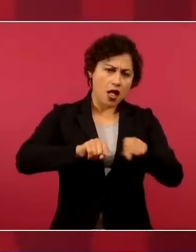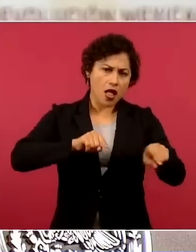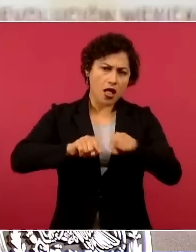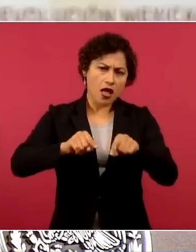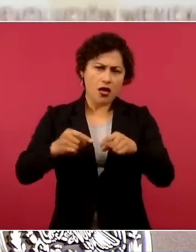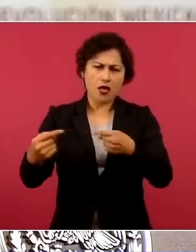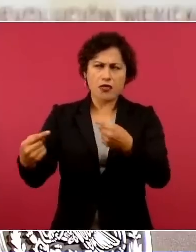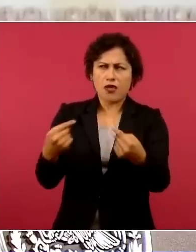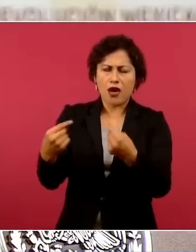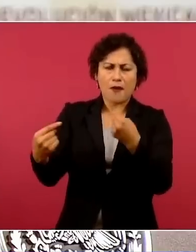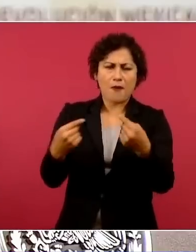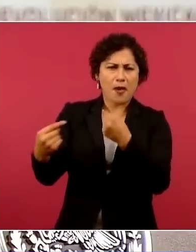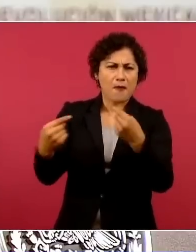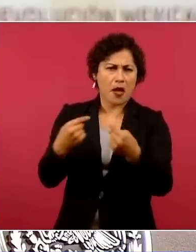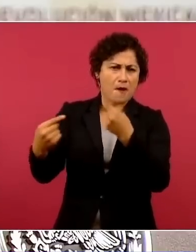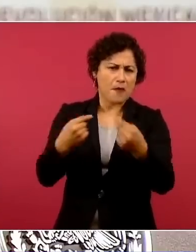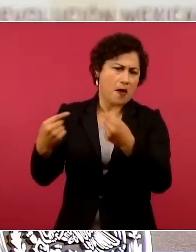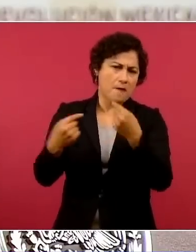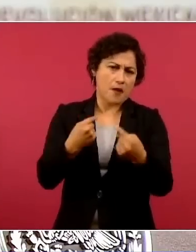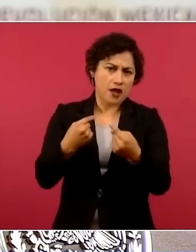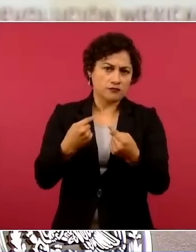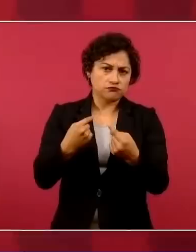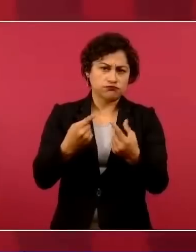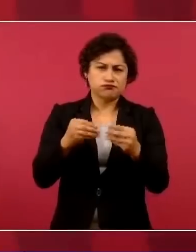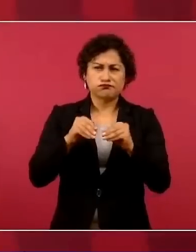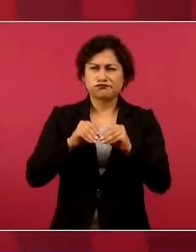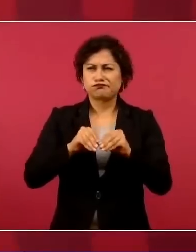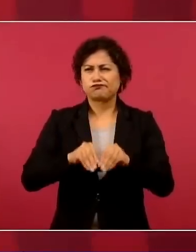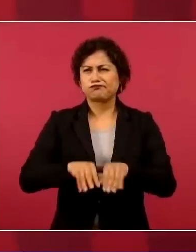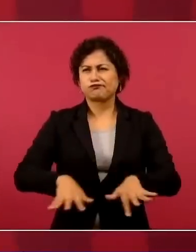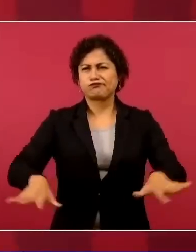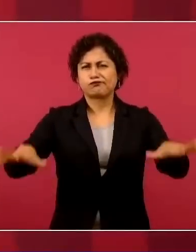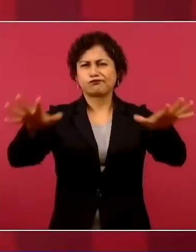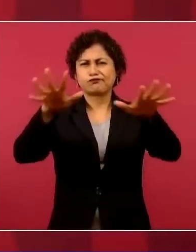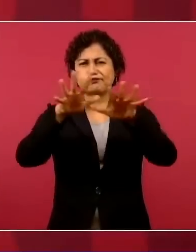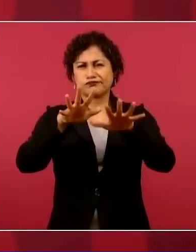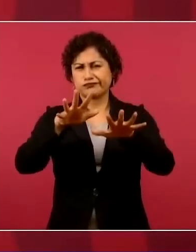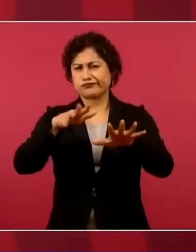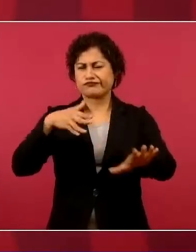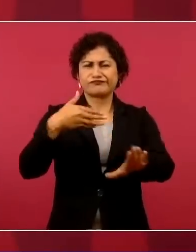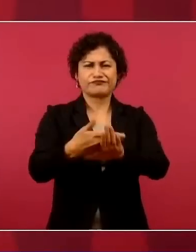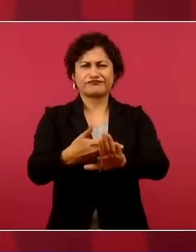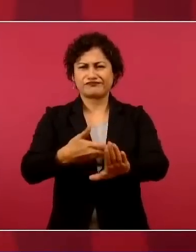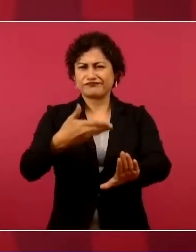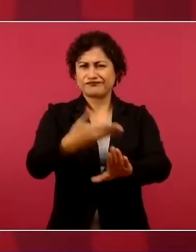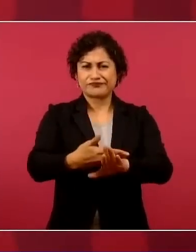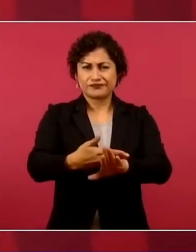golpista de medios de información y